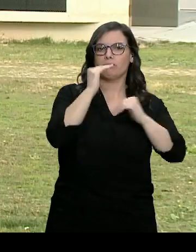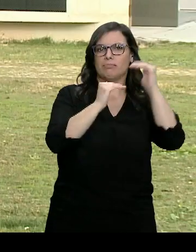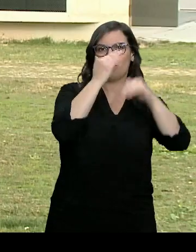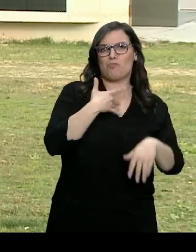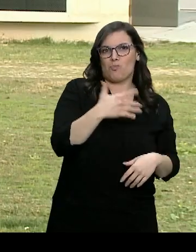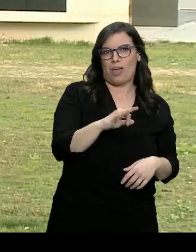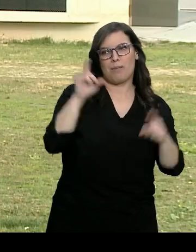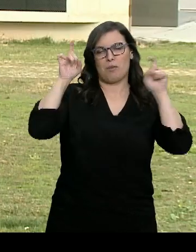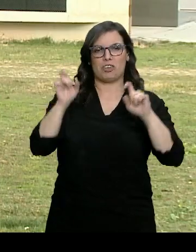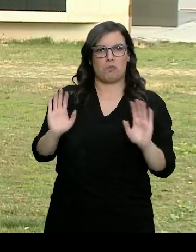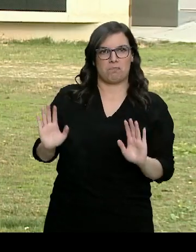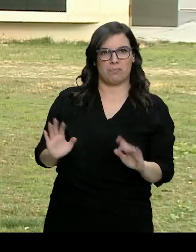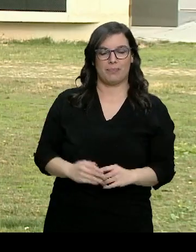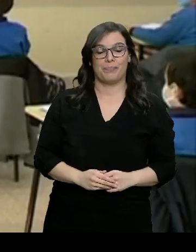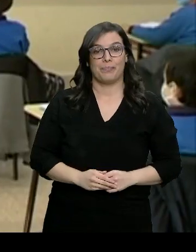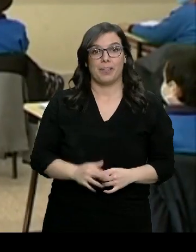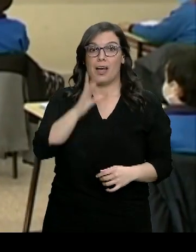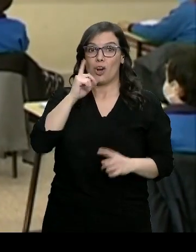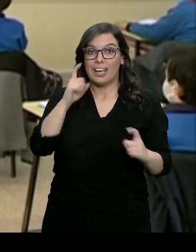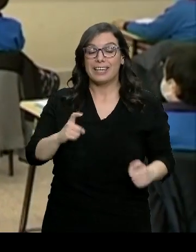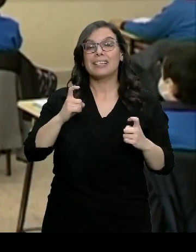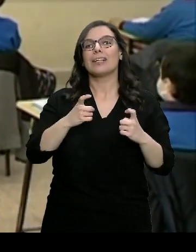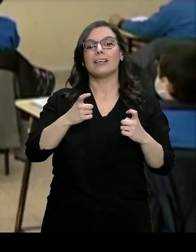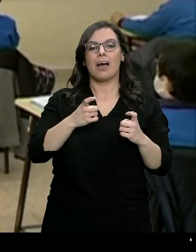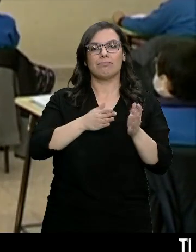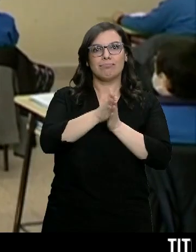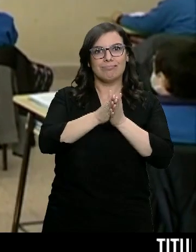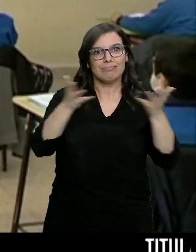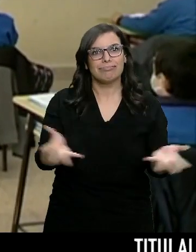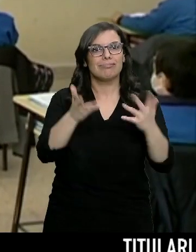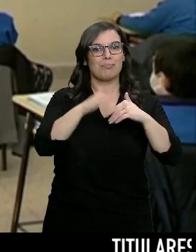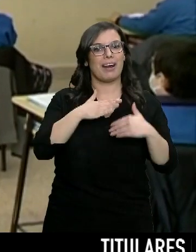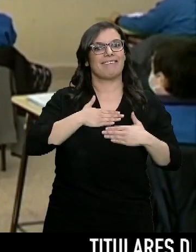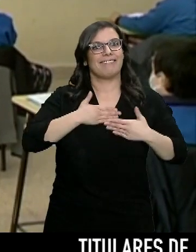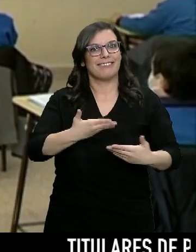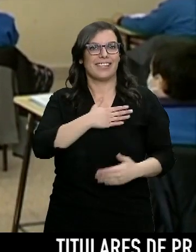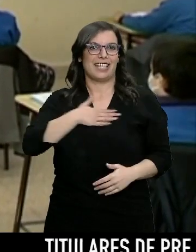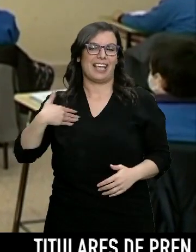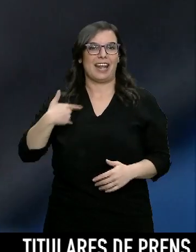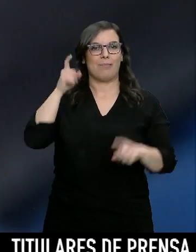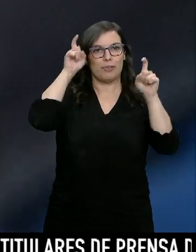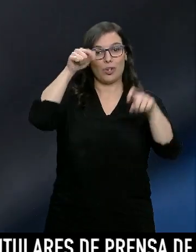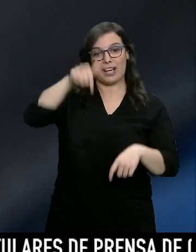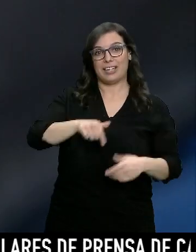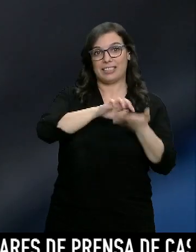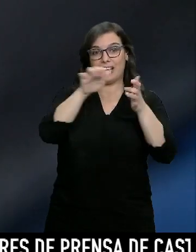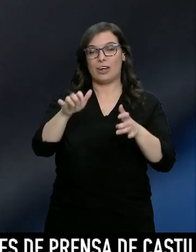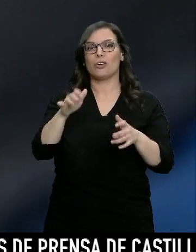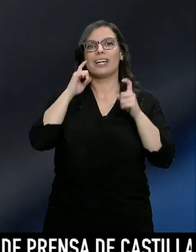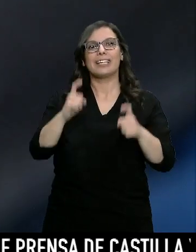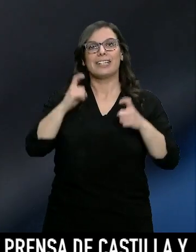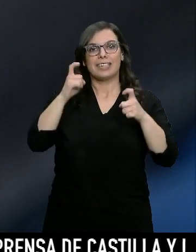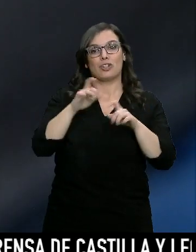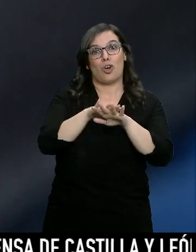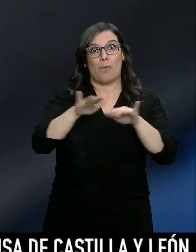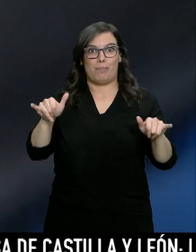Ahora nos toca intentar motivar la voluntad de ser docente. En Castilla y León los propios profesores están tratando de compensar